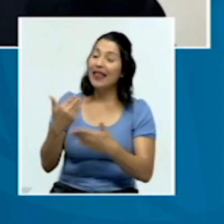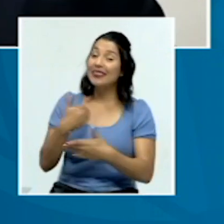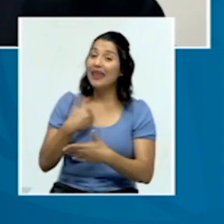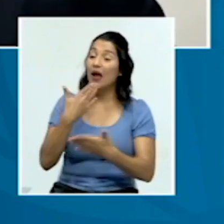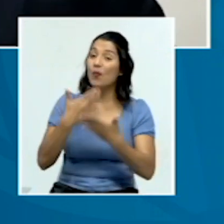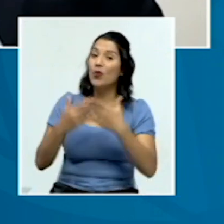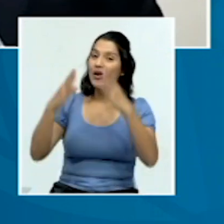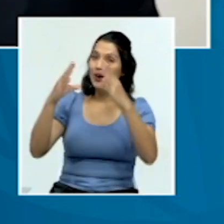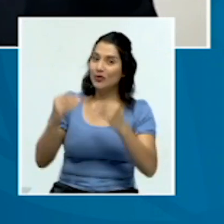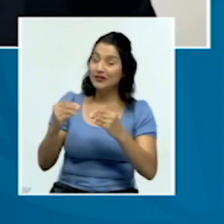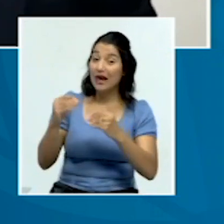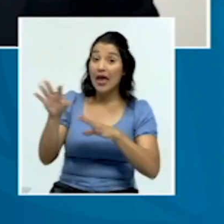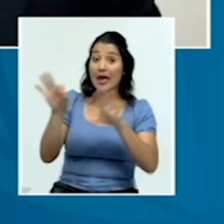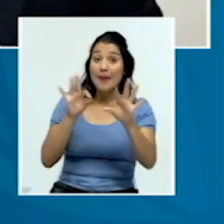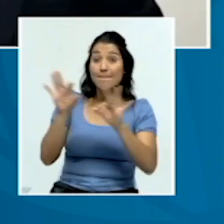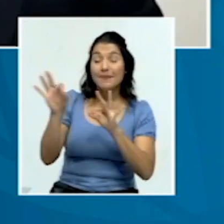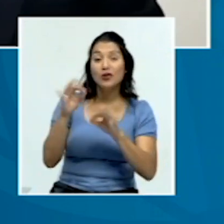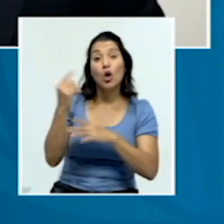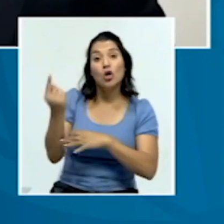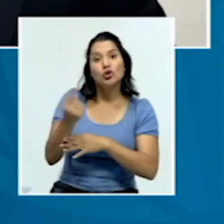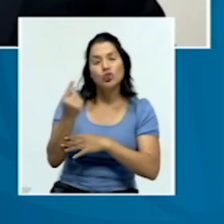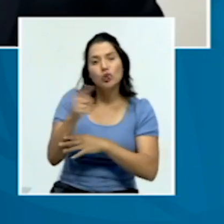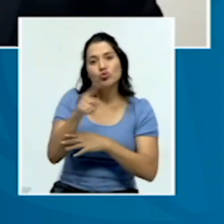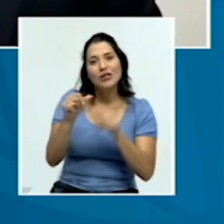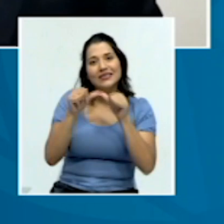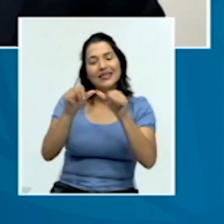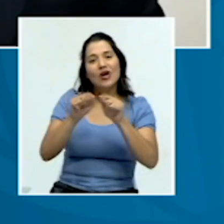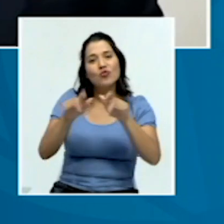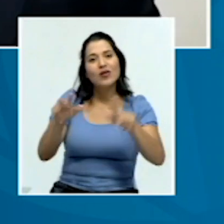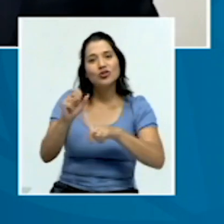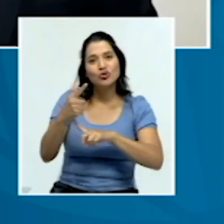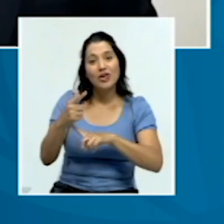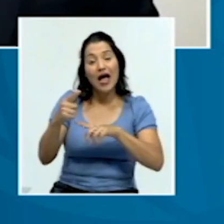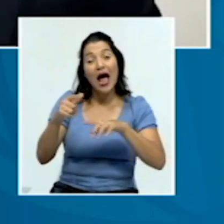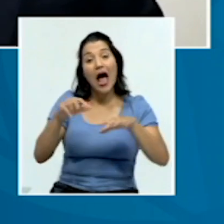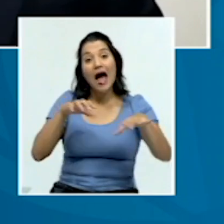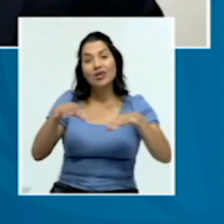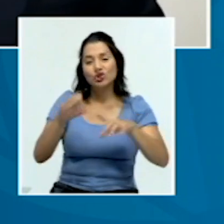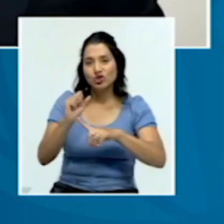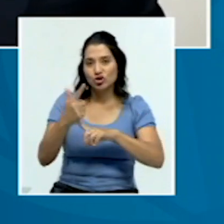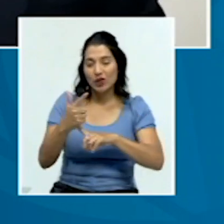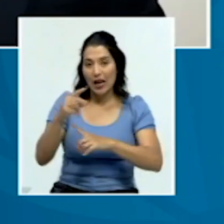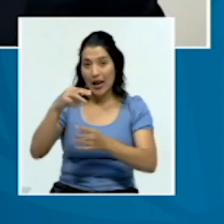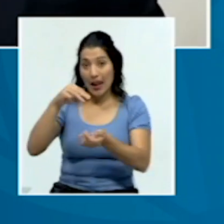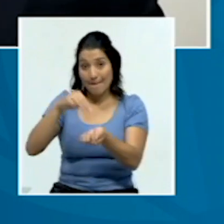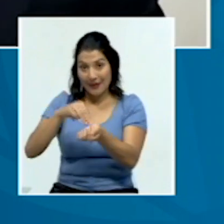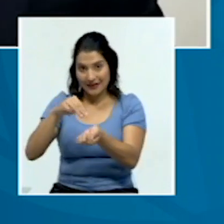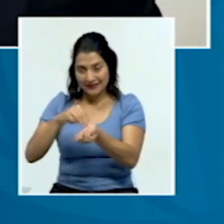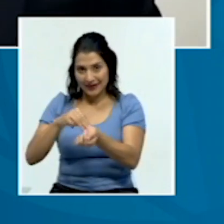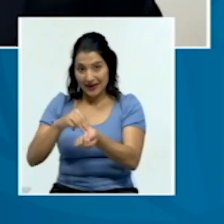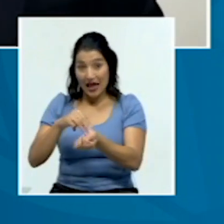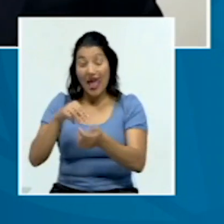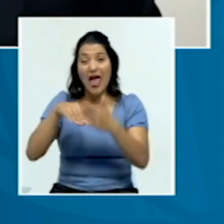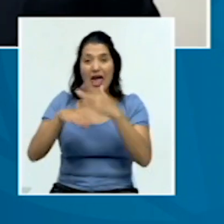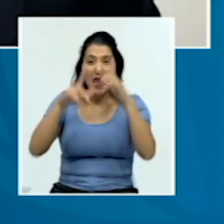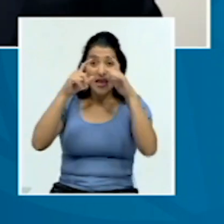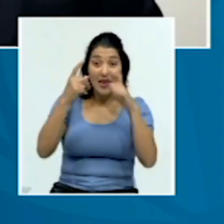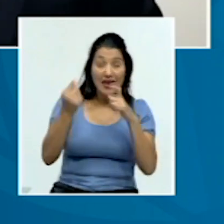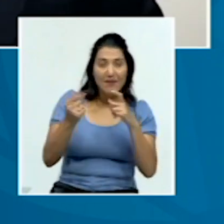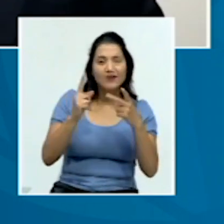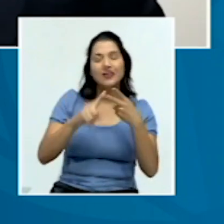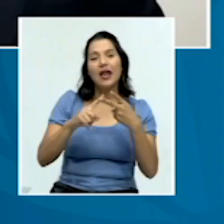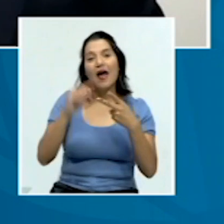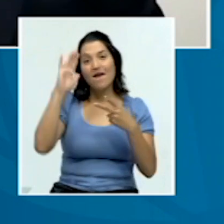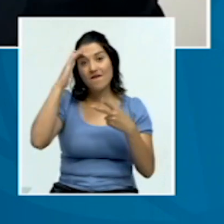muy buenas noches. Los invito solamente a seguir las redes sociales Acción Social Medicina en donde en Instagram, Facebook